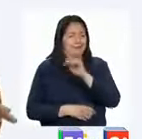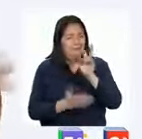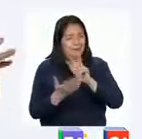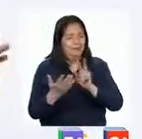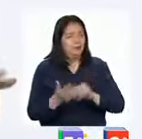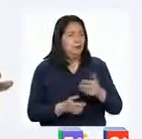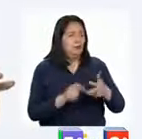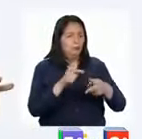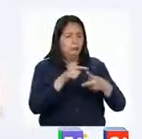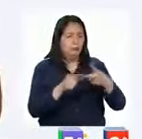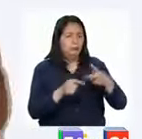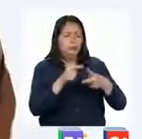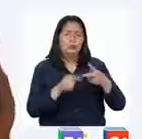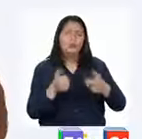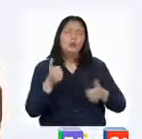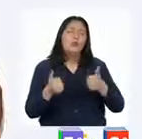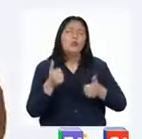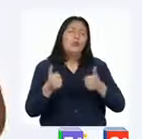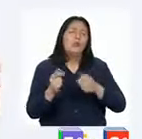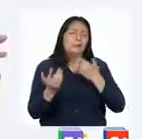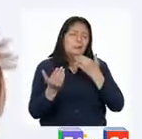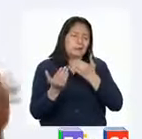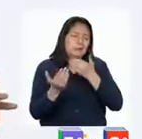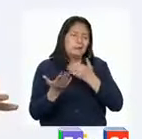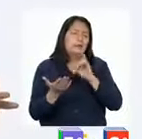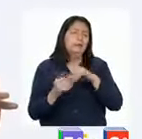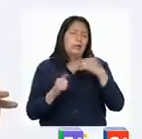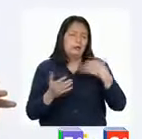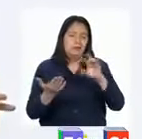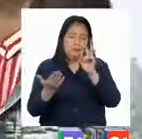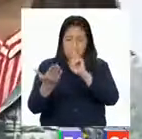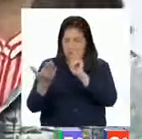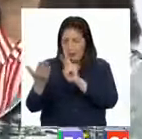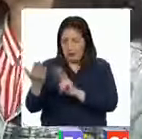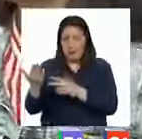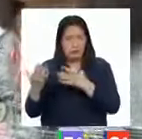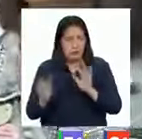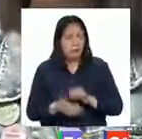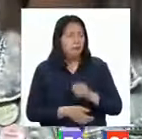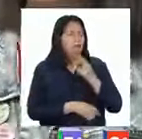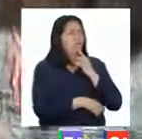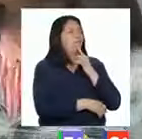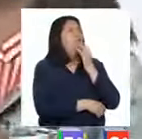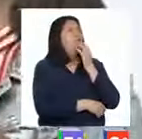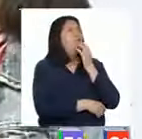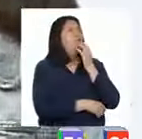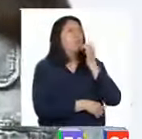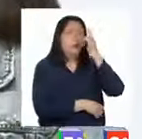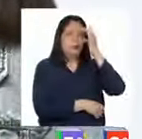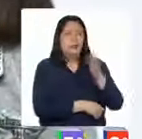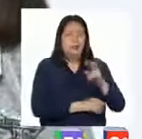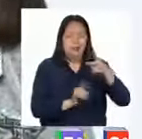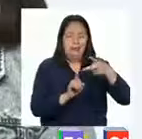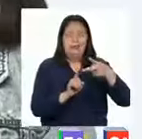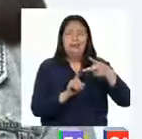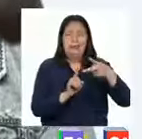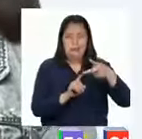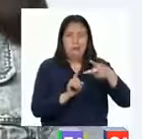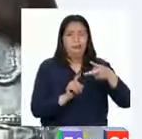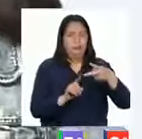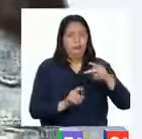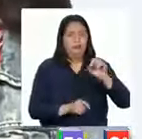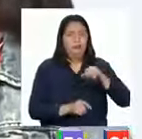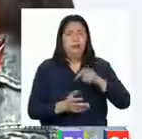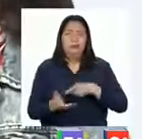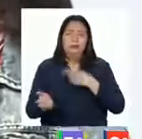¿Y cuál de estas predicciones estaba más cerca a lo que nos dice el texto? Profesora, yo creo que la segunda predicción